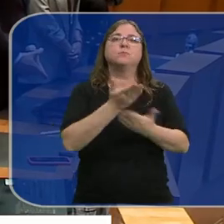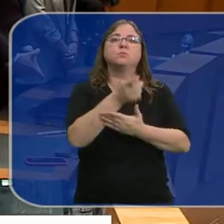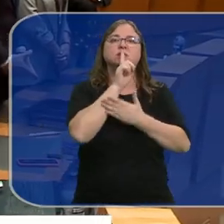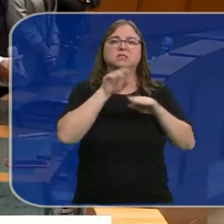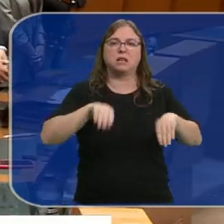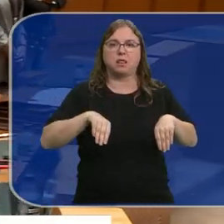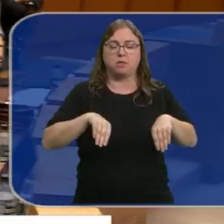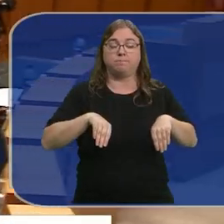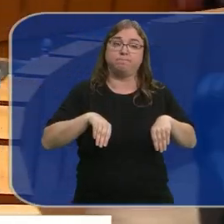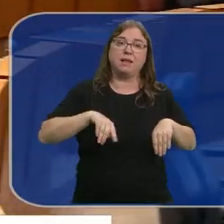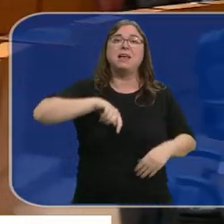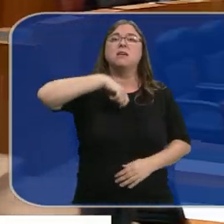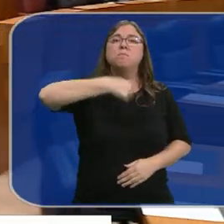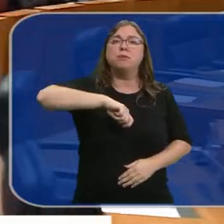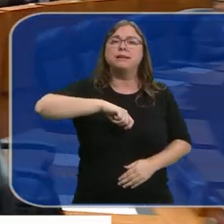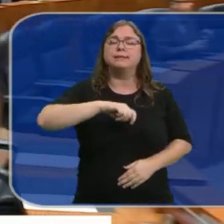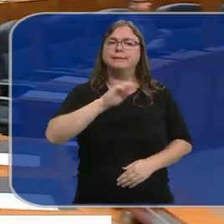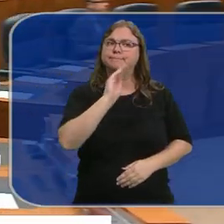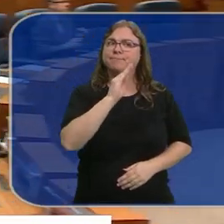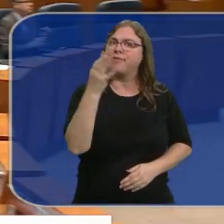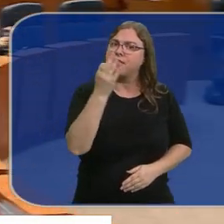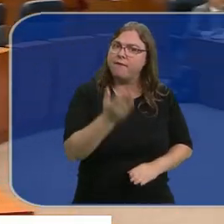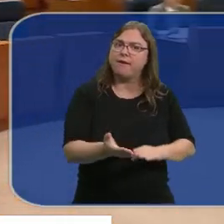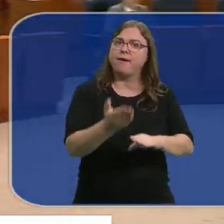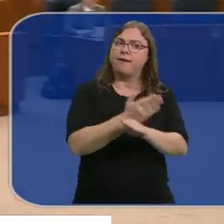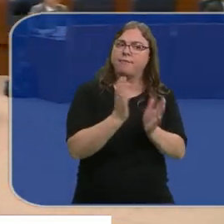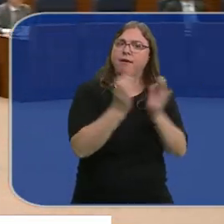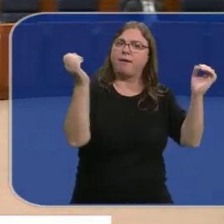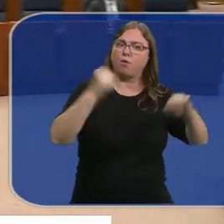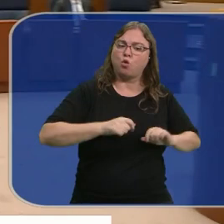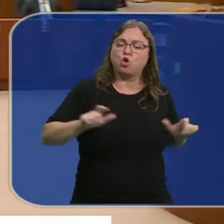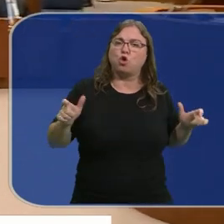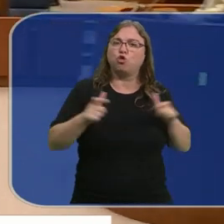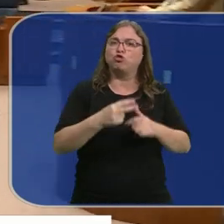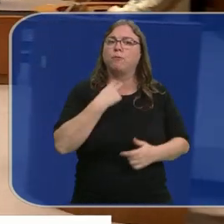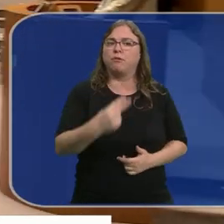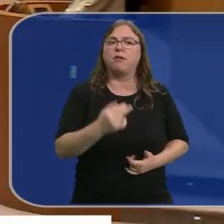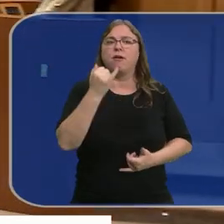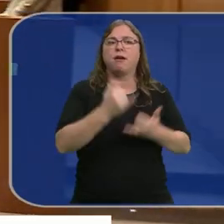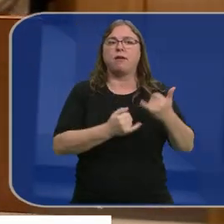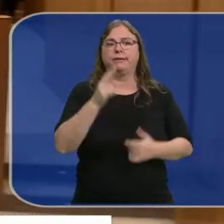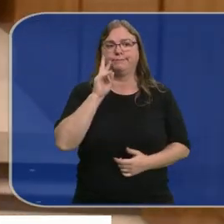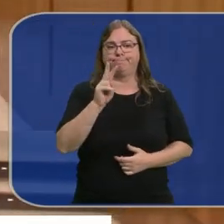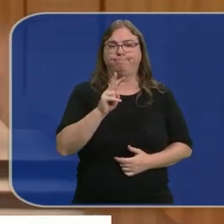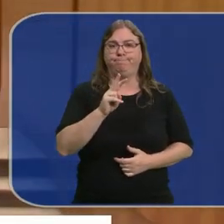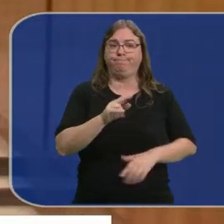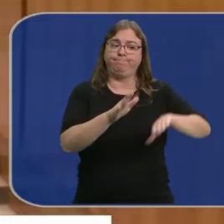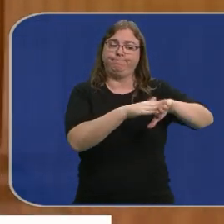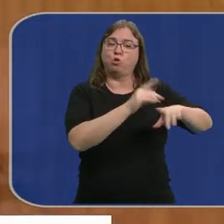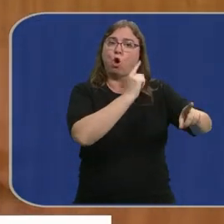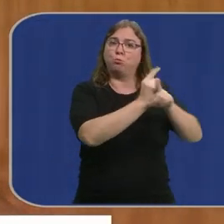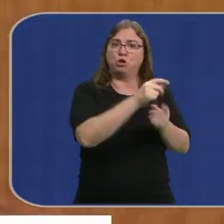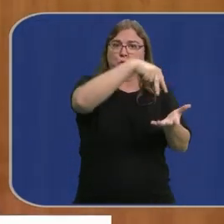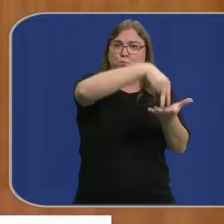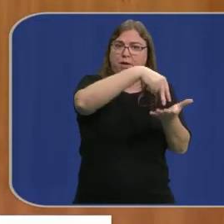un minuto de silencio. El presidente del Parlamento le recordaba que debía haberse acordado antes en junta de portavoces lo que provocaba esta imagen. La bancada de la